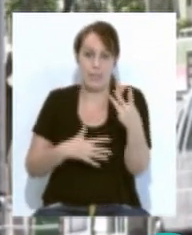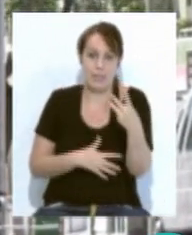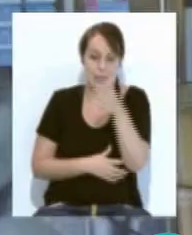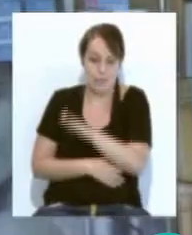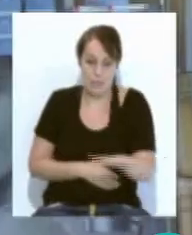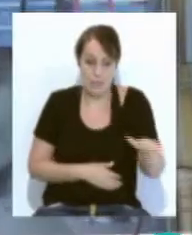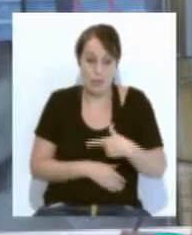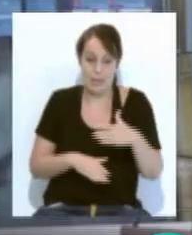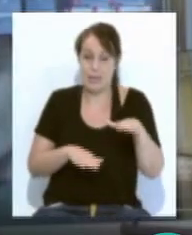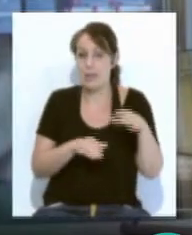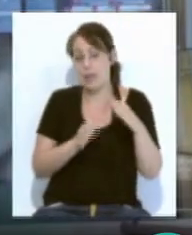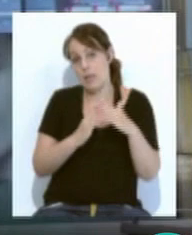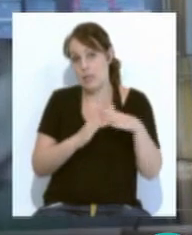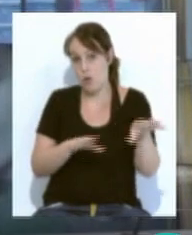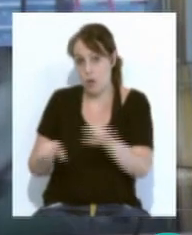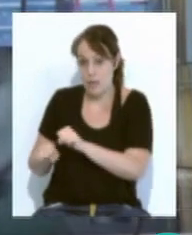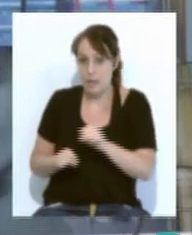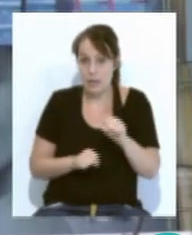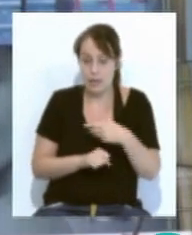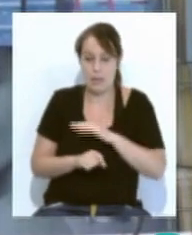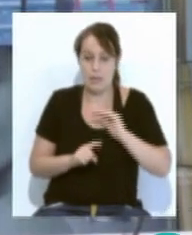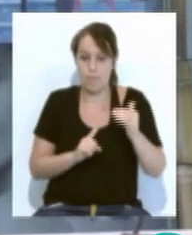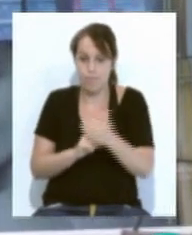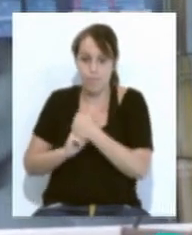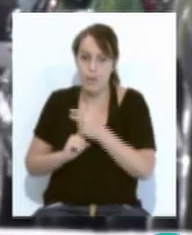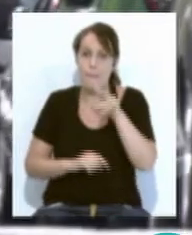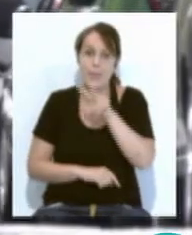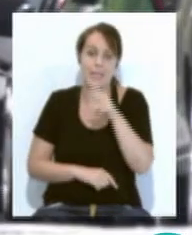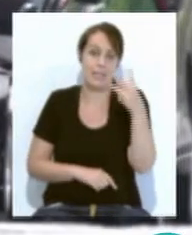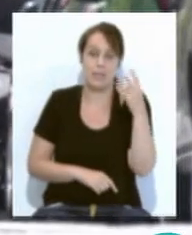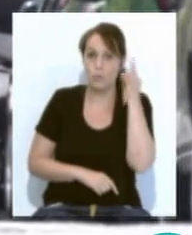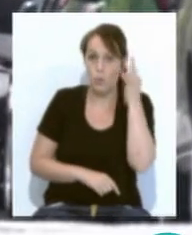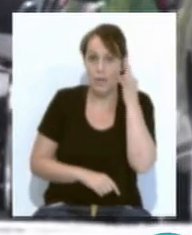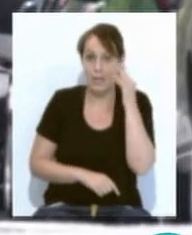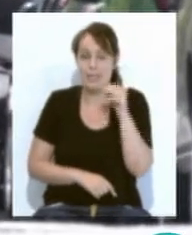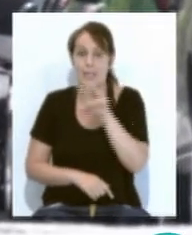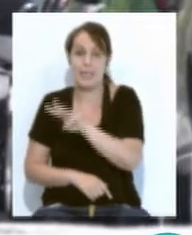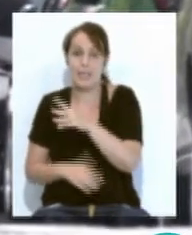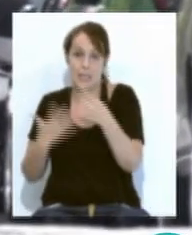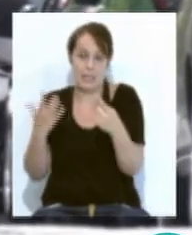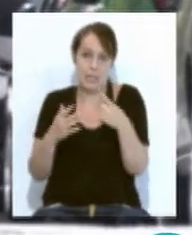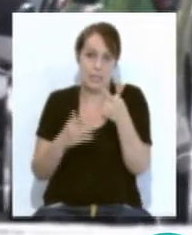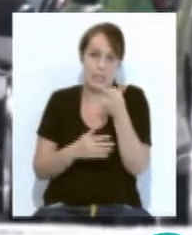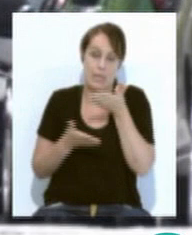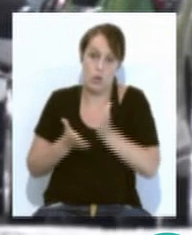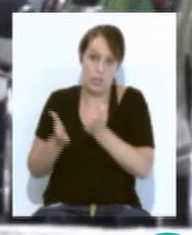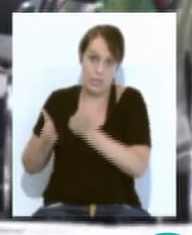acogida ha habido 59 víctimas de violencia de género, 23 mujeres y 36 hijos e hijas.